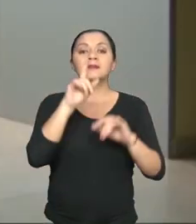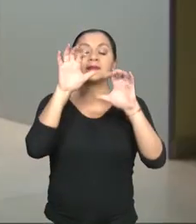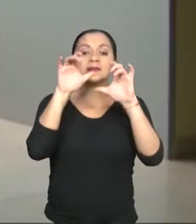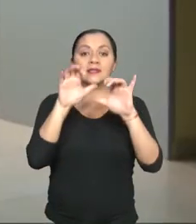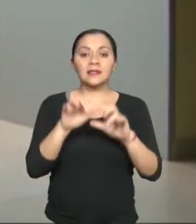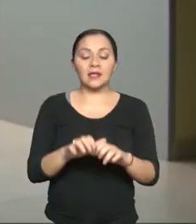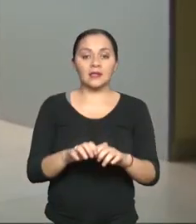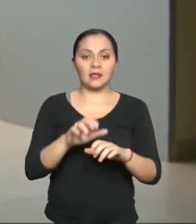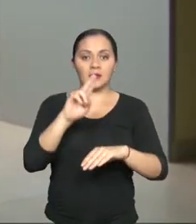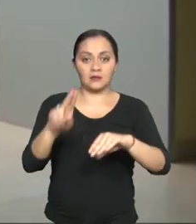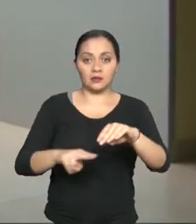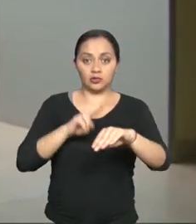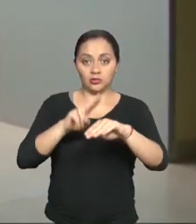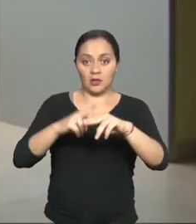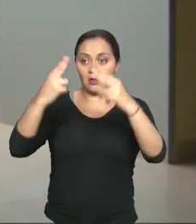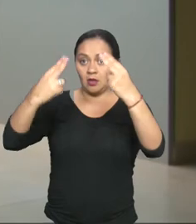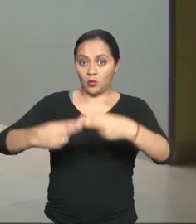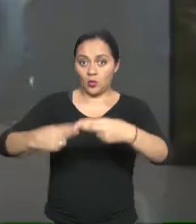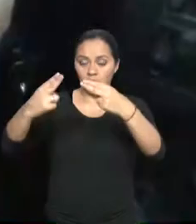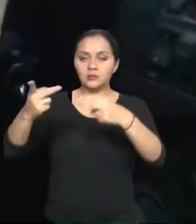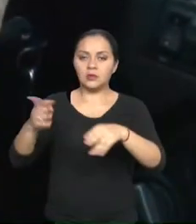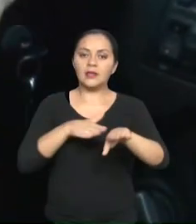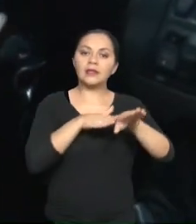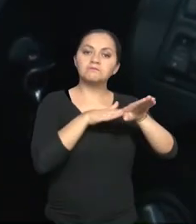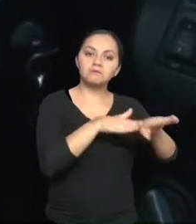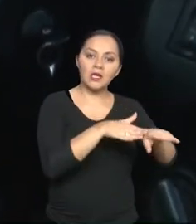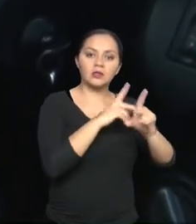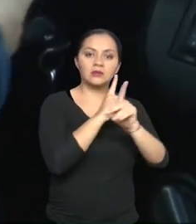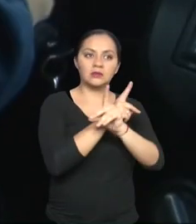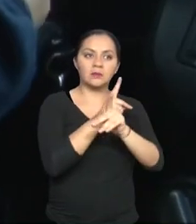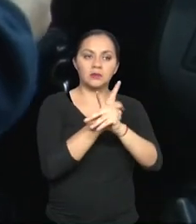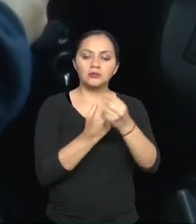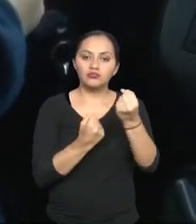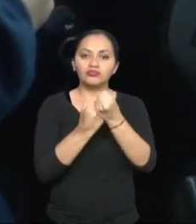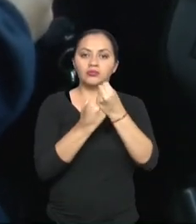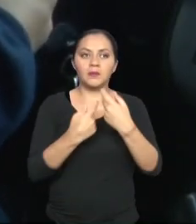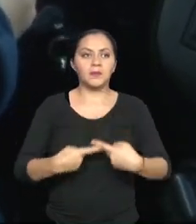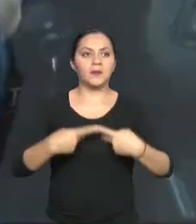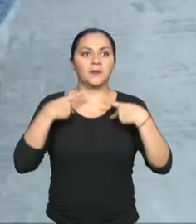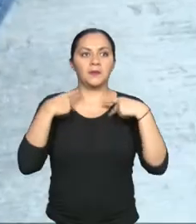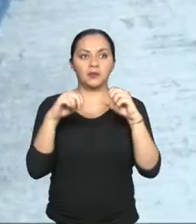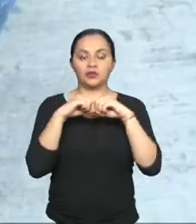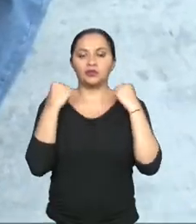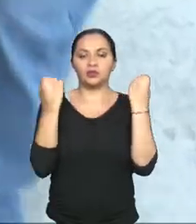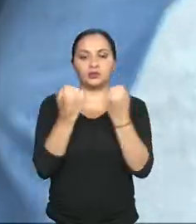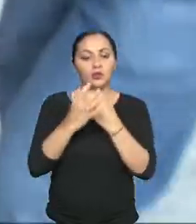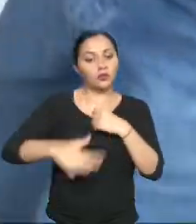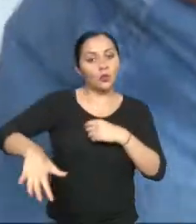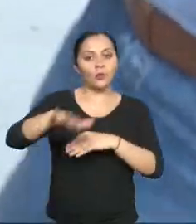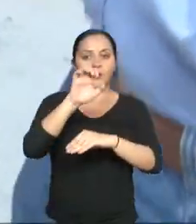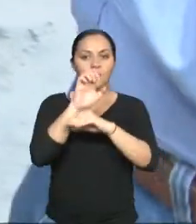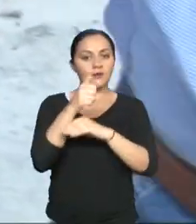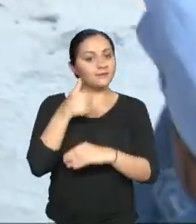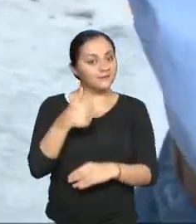respaldar a personas con discapacidades contribuyendo al buen vivir de la sociedad ecuatoriana